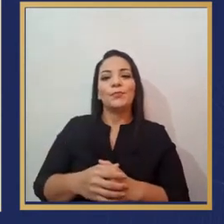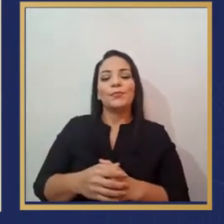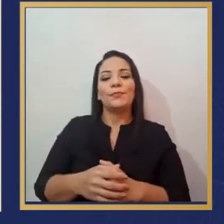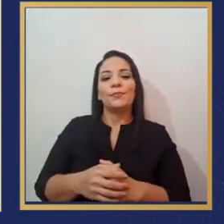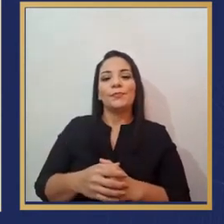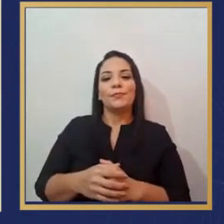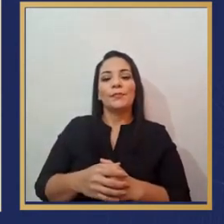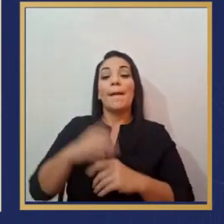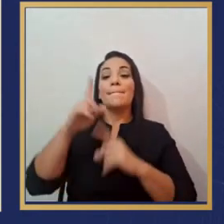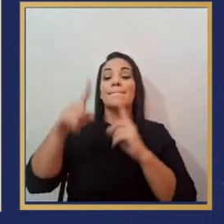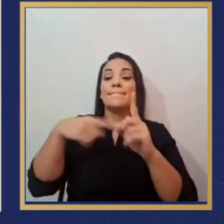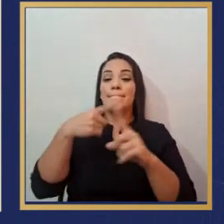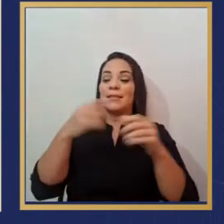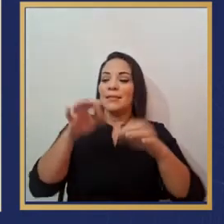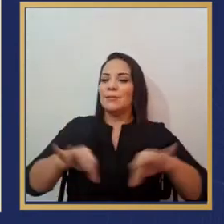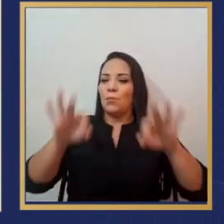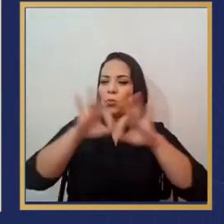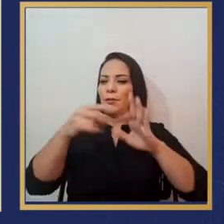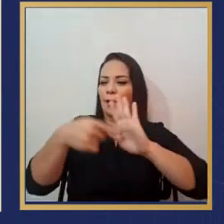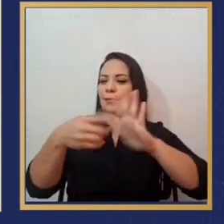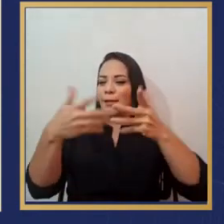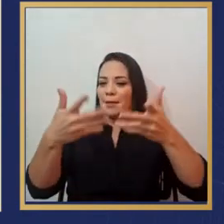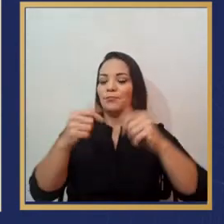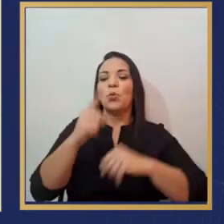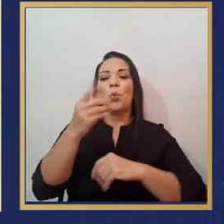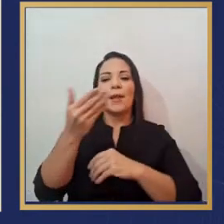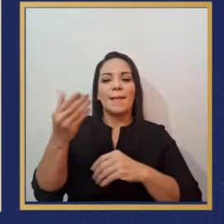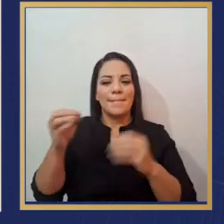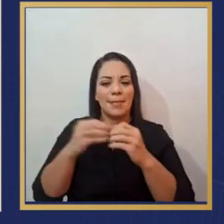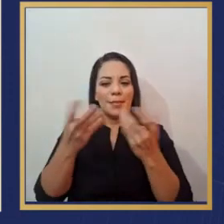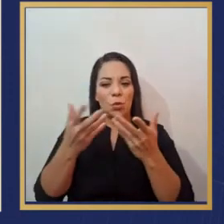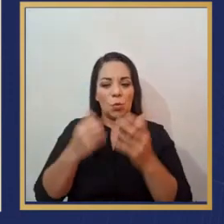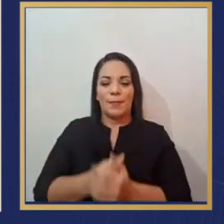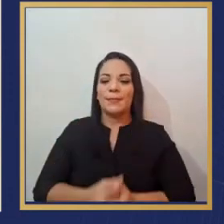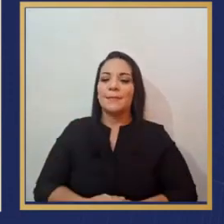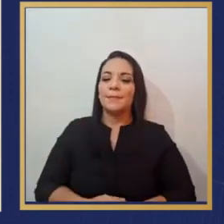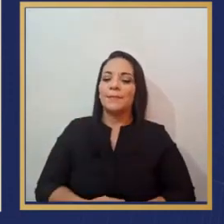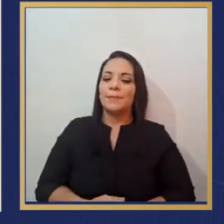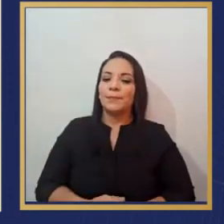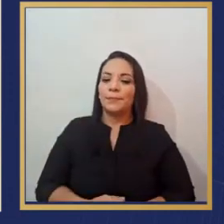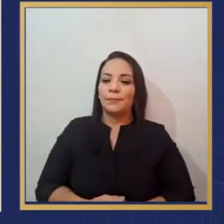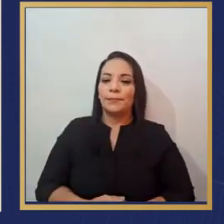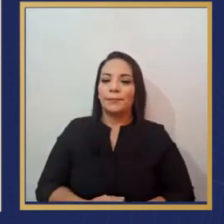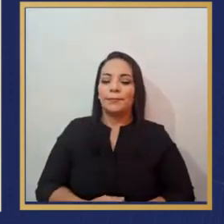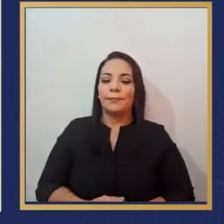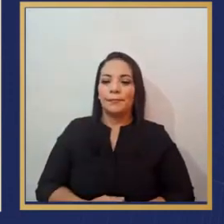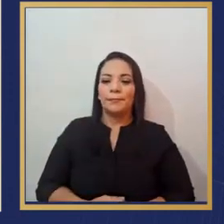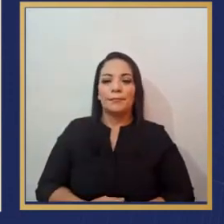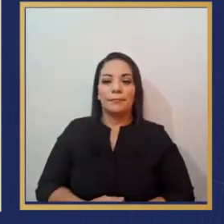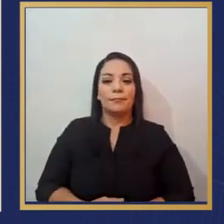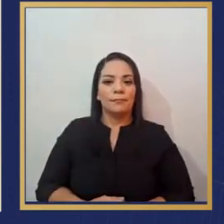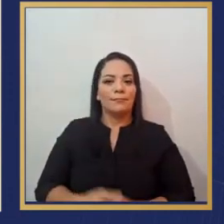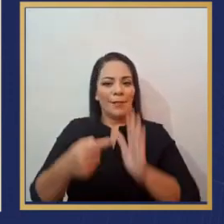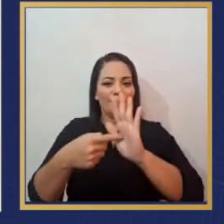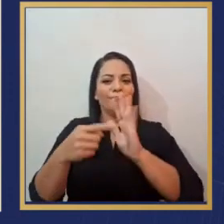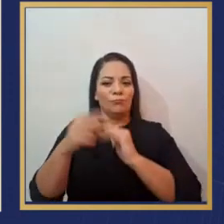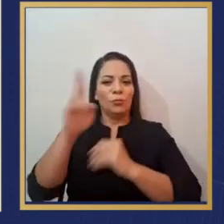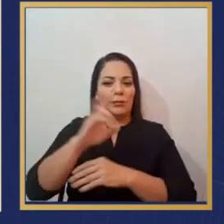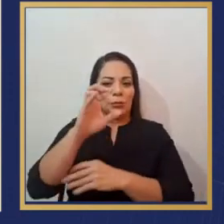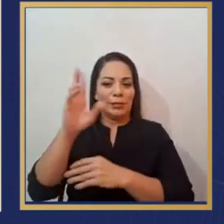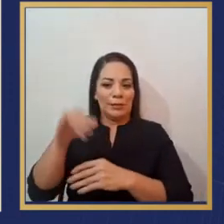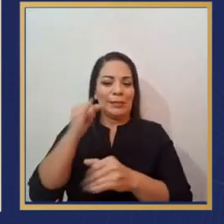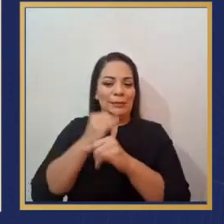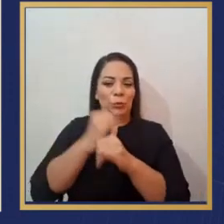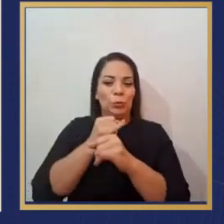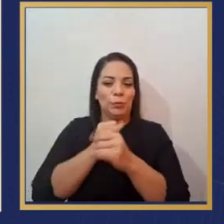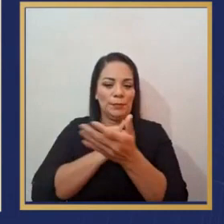además es importante destacar un elemento más que dijo la UCR, su Instituto de Investigaciones Económicas,